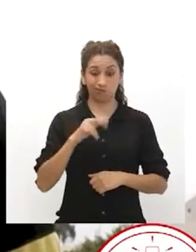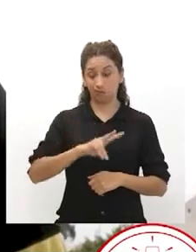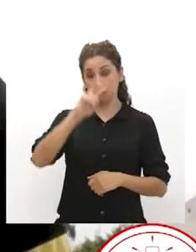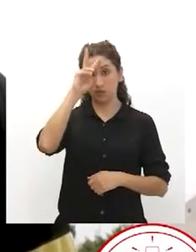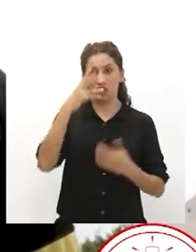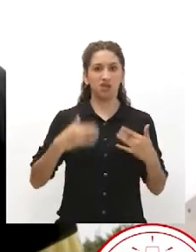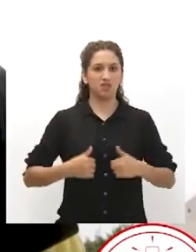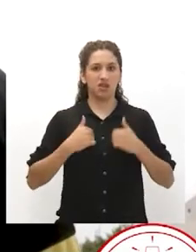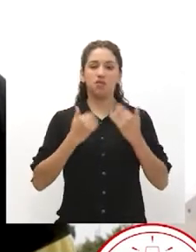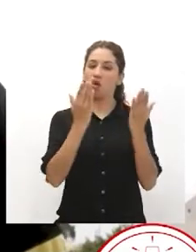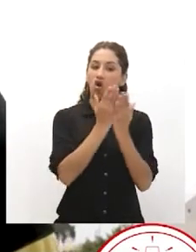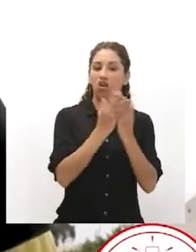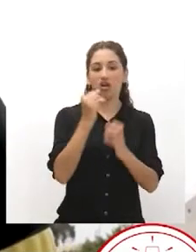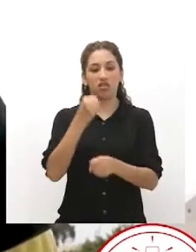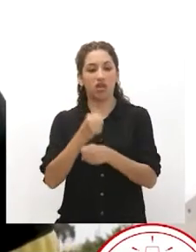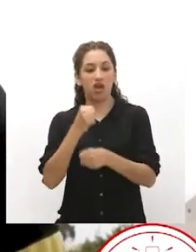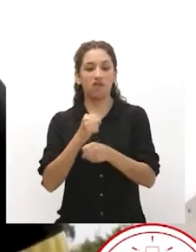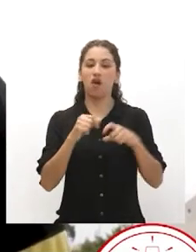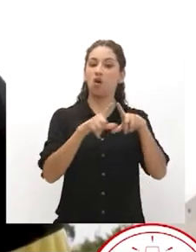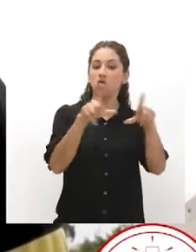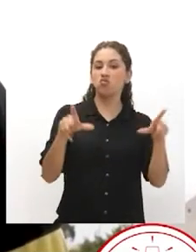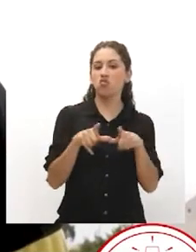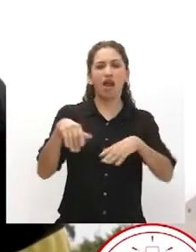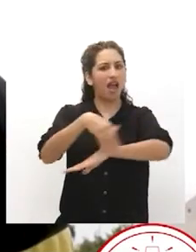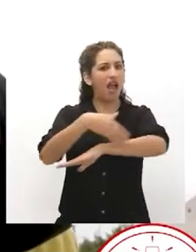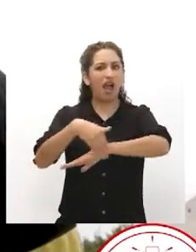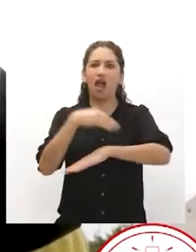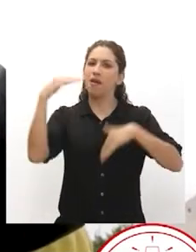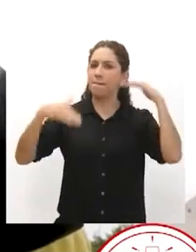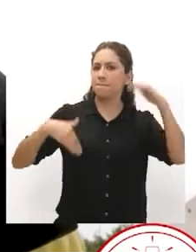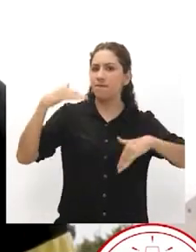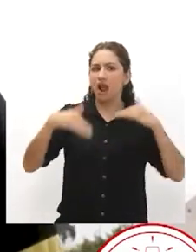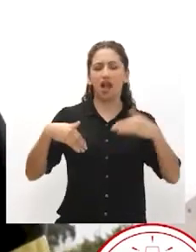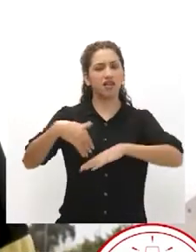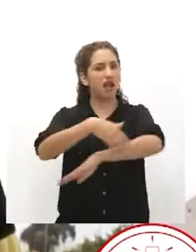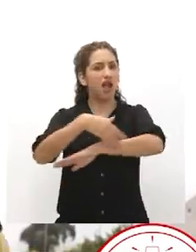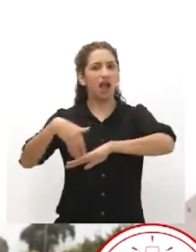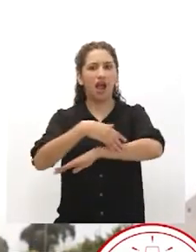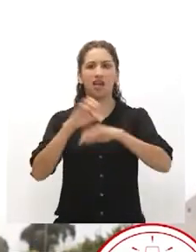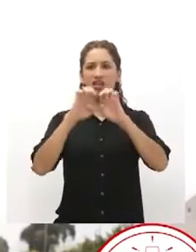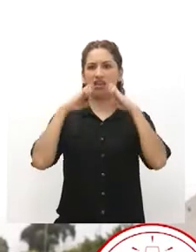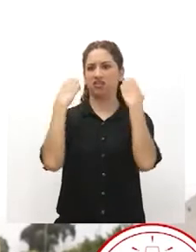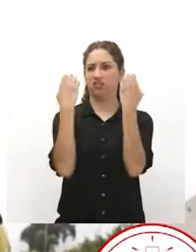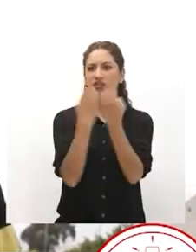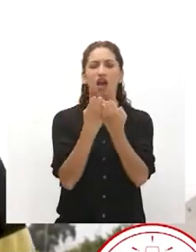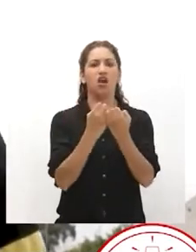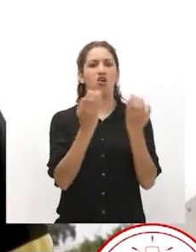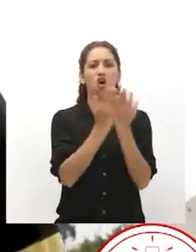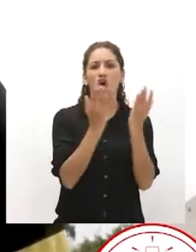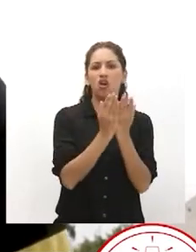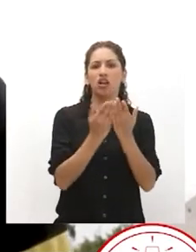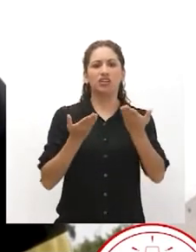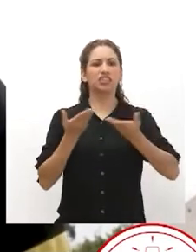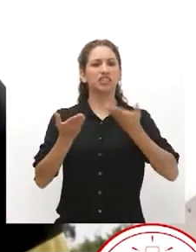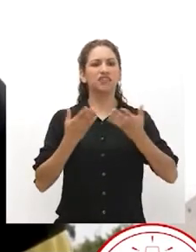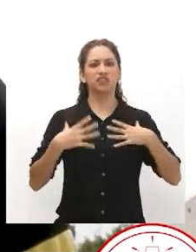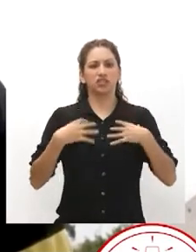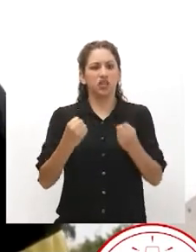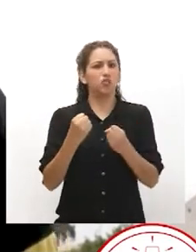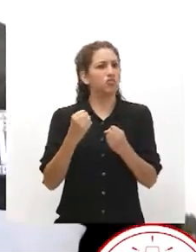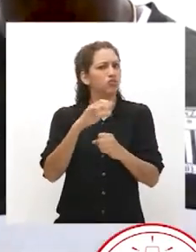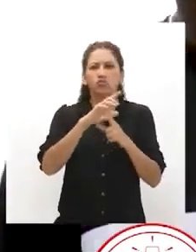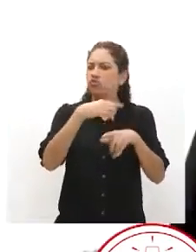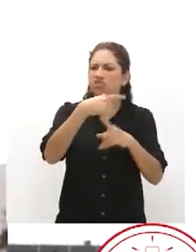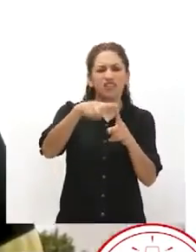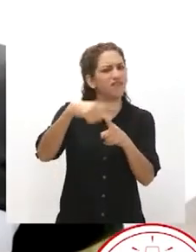vivimos a diario en escuelas, en el trabajo, en los establecimientos públicos, en las playas, en las calles, en los estadios, en las escuelas, en los servicios de salud,